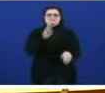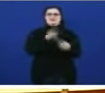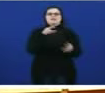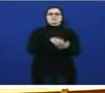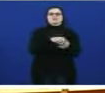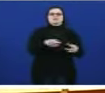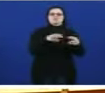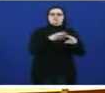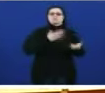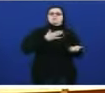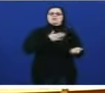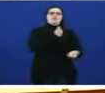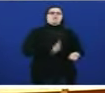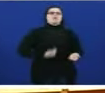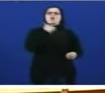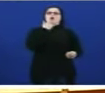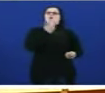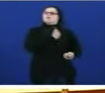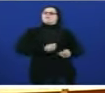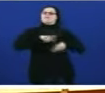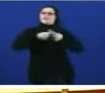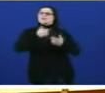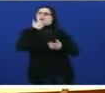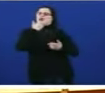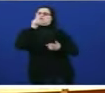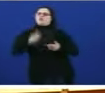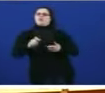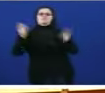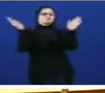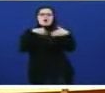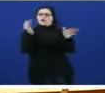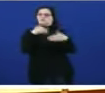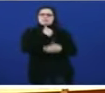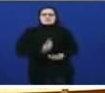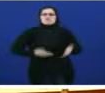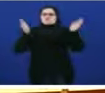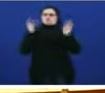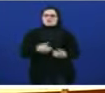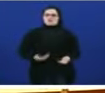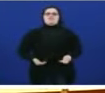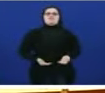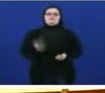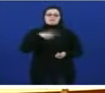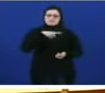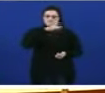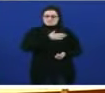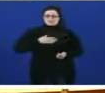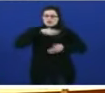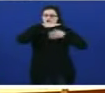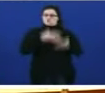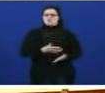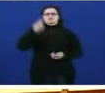propiedade de ninguén de ninguna familia de ninguna persoa e de ningún grupo e desde logo neste momento